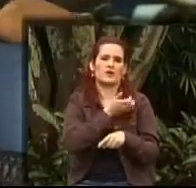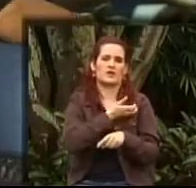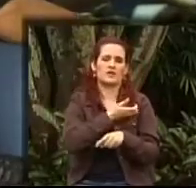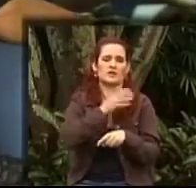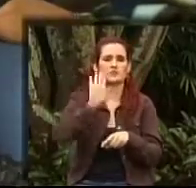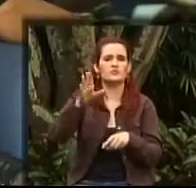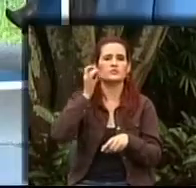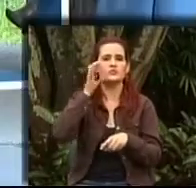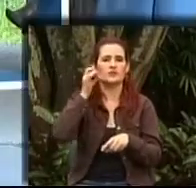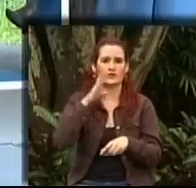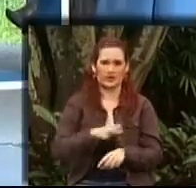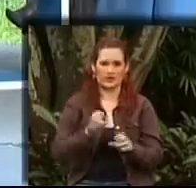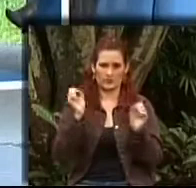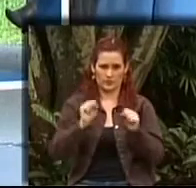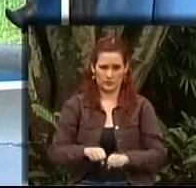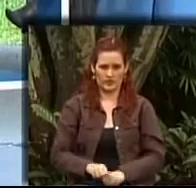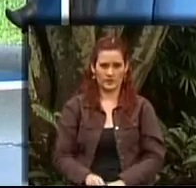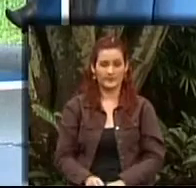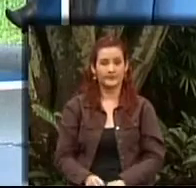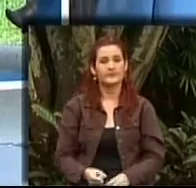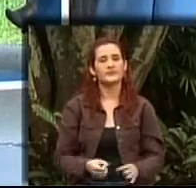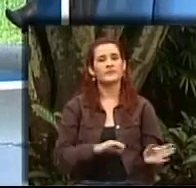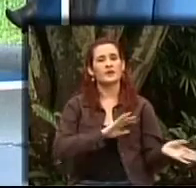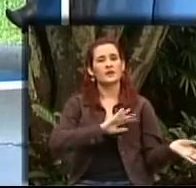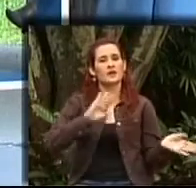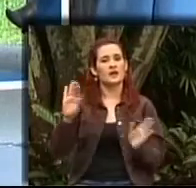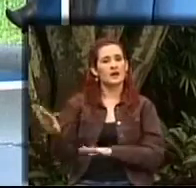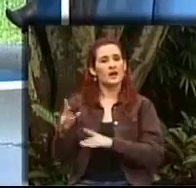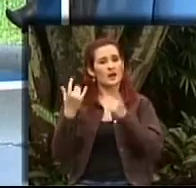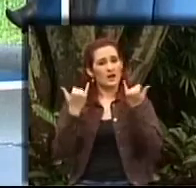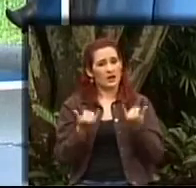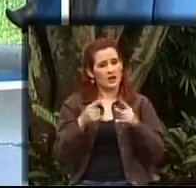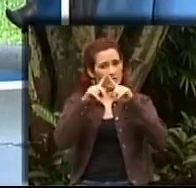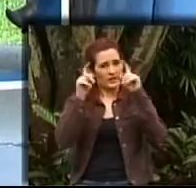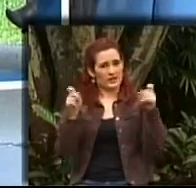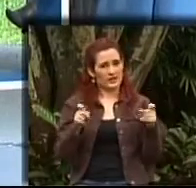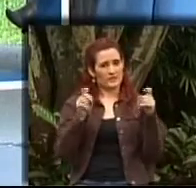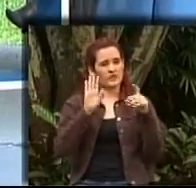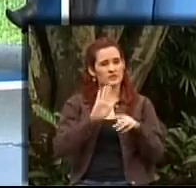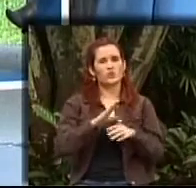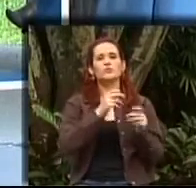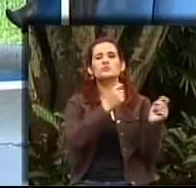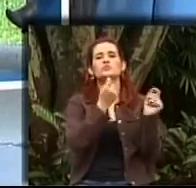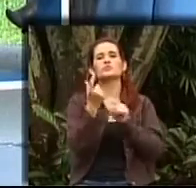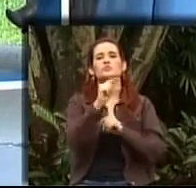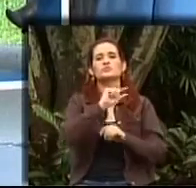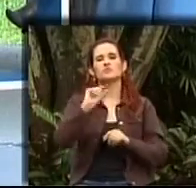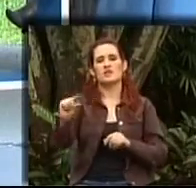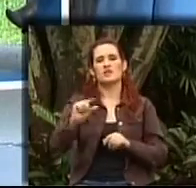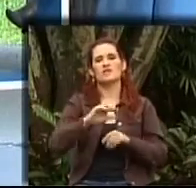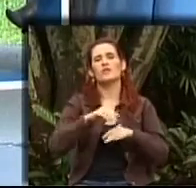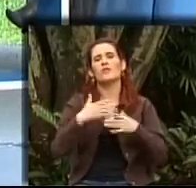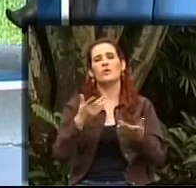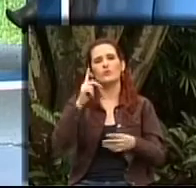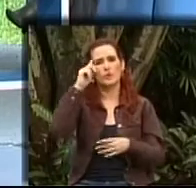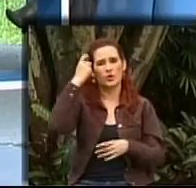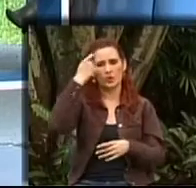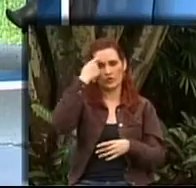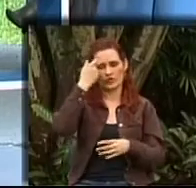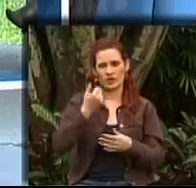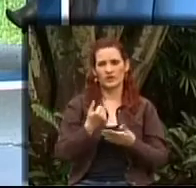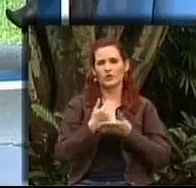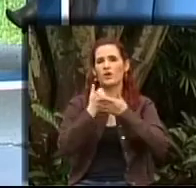Río Negro. Doctor Adriano, usted ahorita habló de un tema que ha sido recurrente esta semana en algunas llamadas, si es el tema del subsidio, de la ayuda económica,